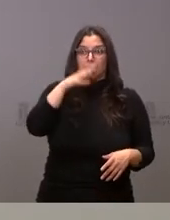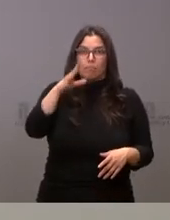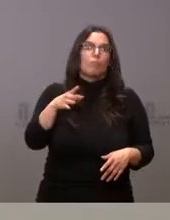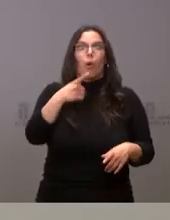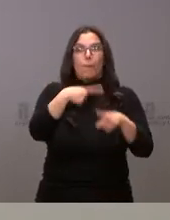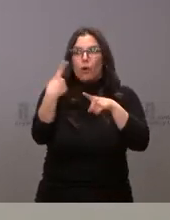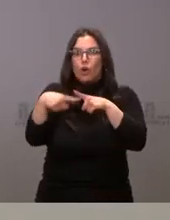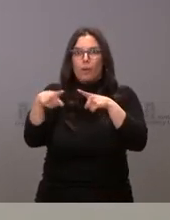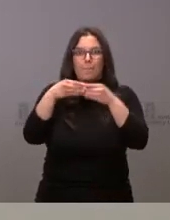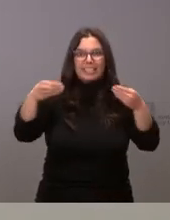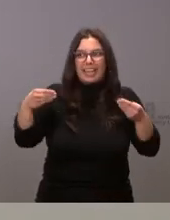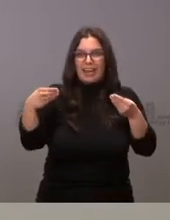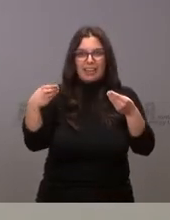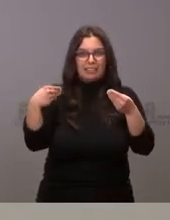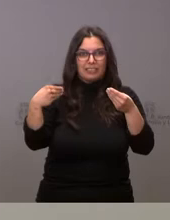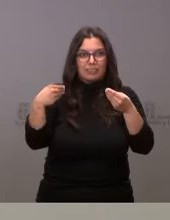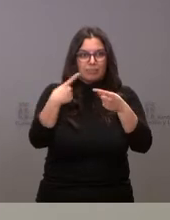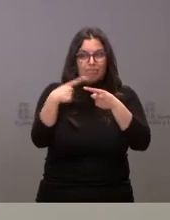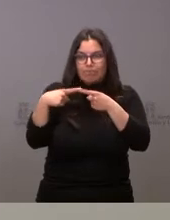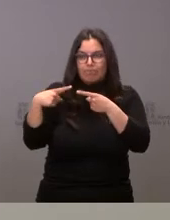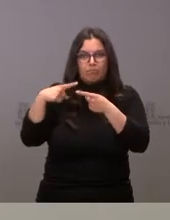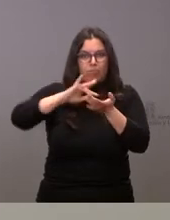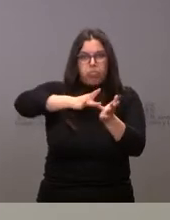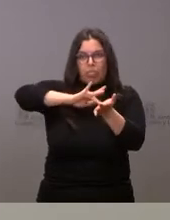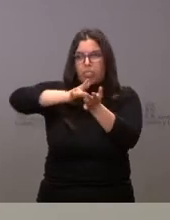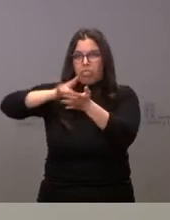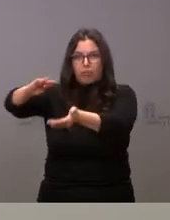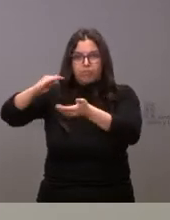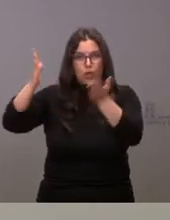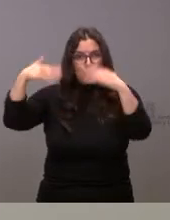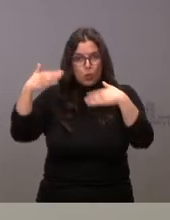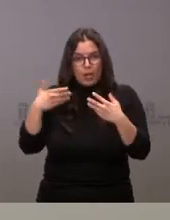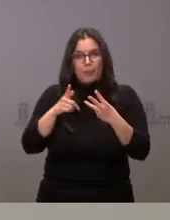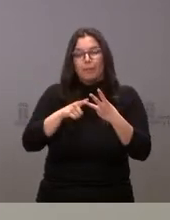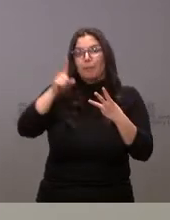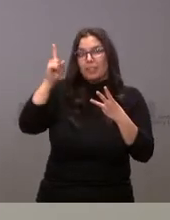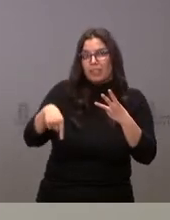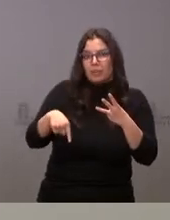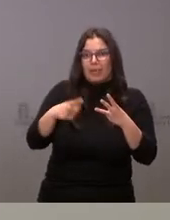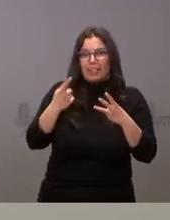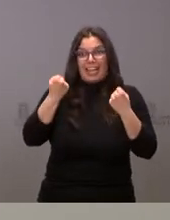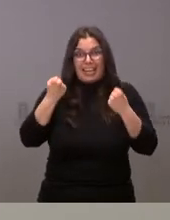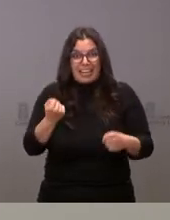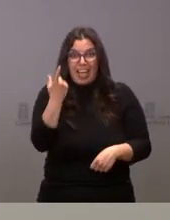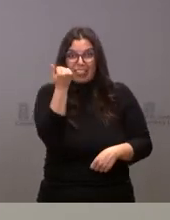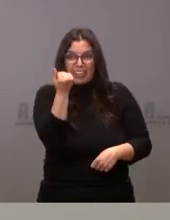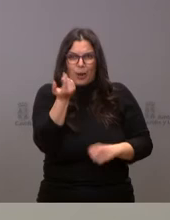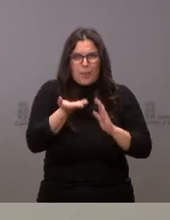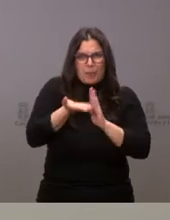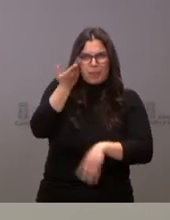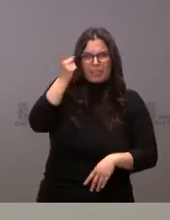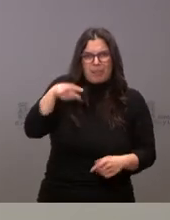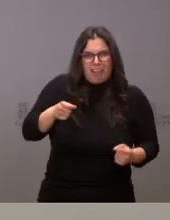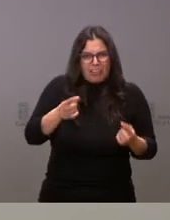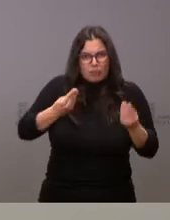y las dificultades de acceso a materias primas por algunos sectores productivos y por la evolución del coste de la energía. El presidente de la Junta de